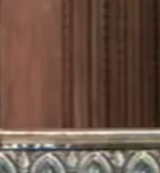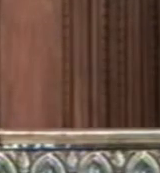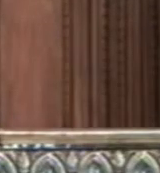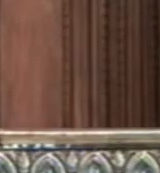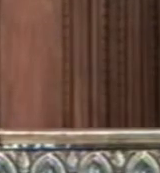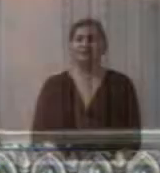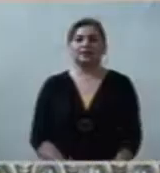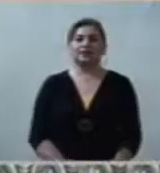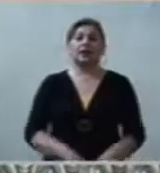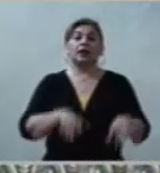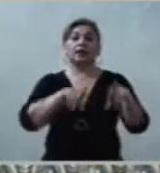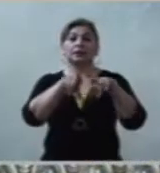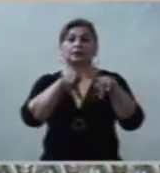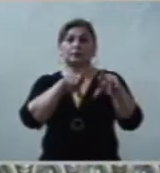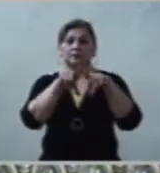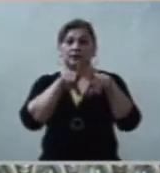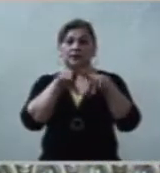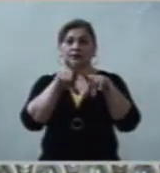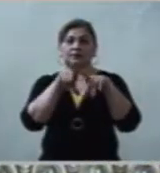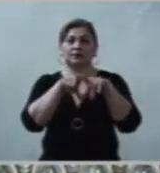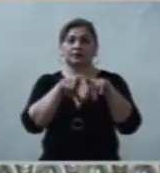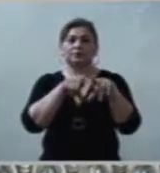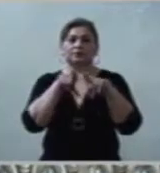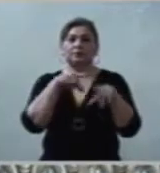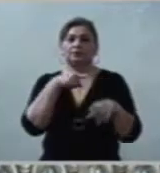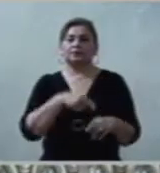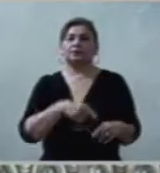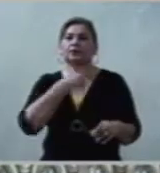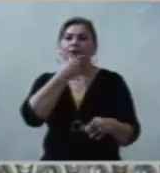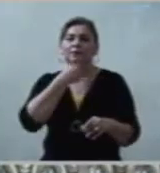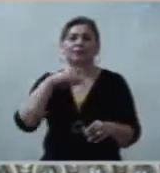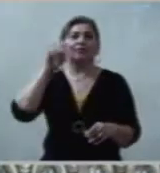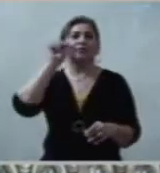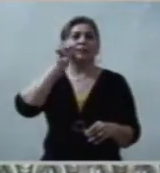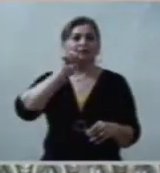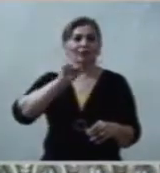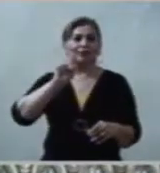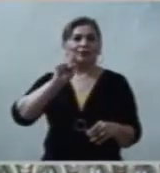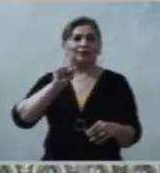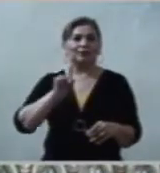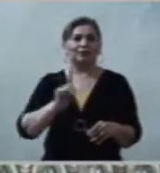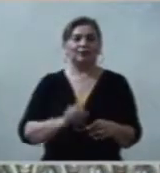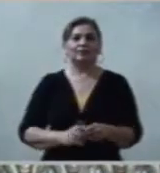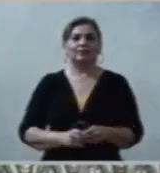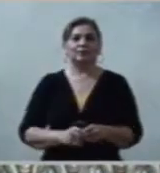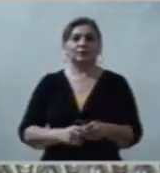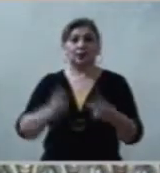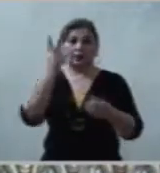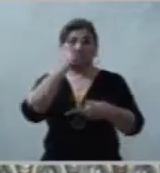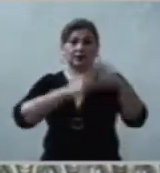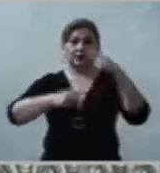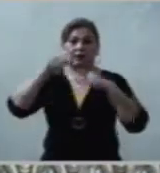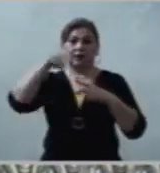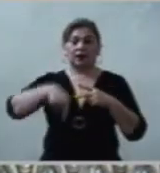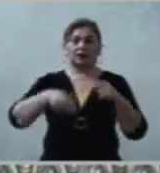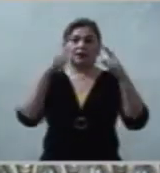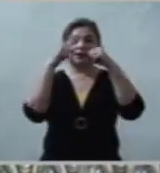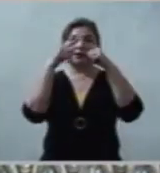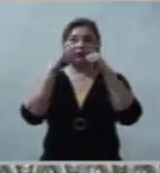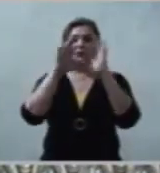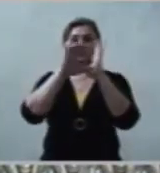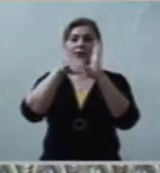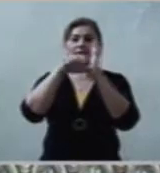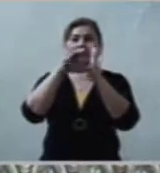Hermanos, hermanas, que han venido a esta catedral